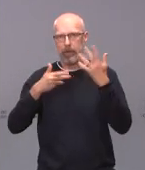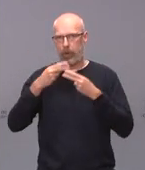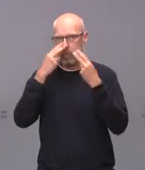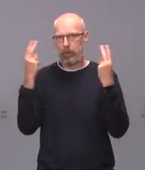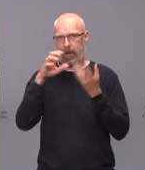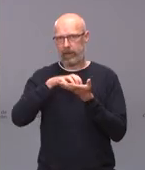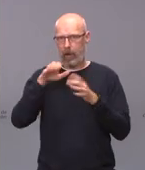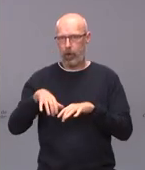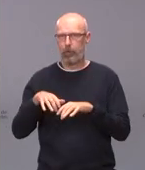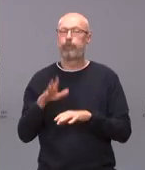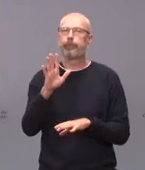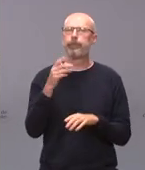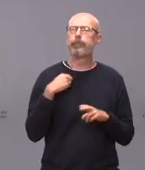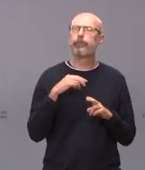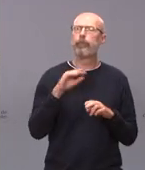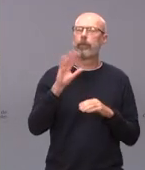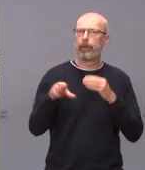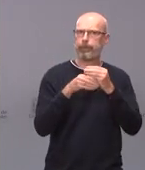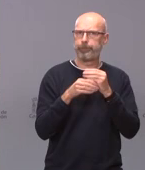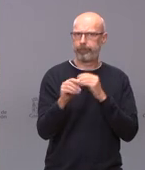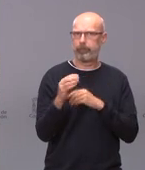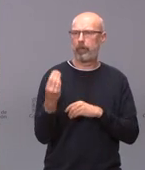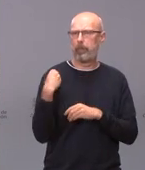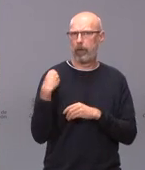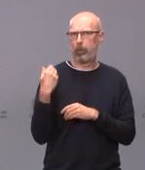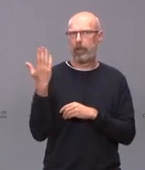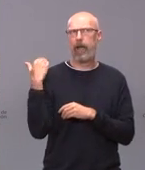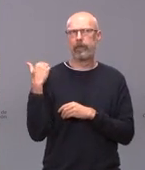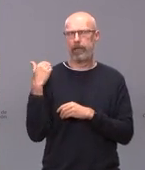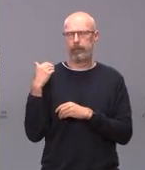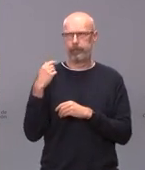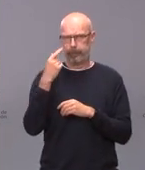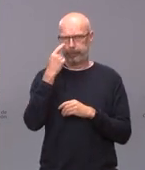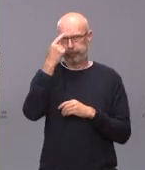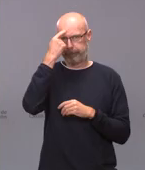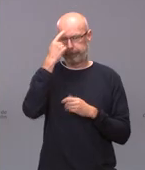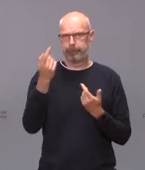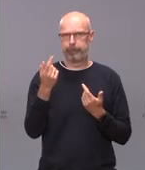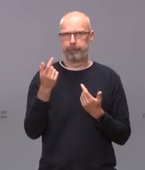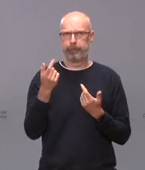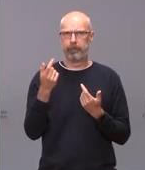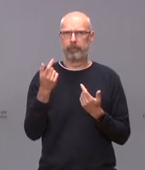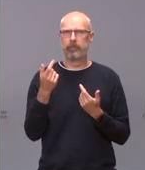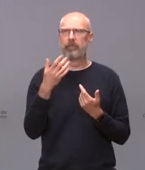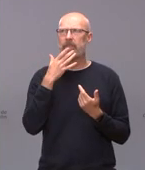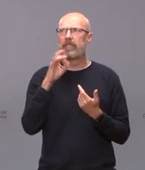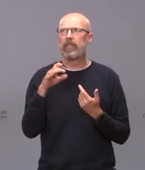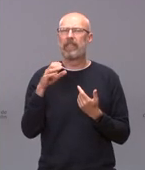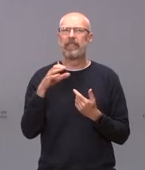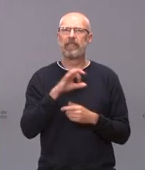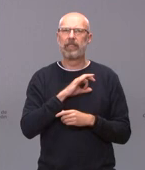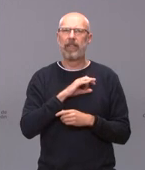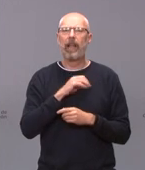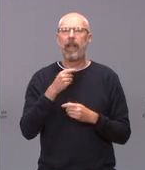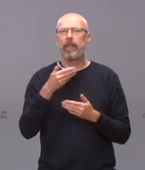una cosa sobre una pregunta que se ha hecho con anterioridad por parte de una señora Cornejo del diario